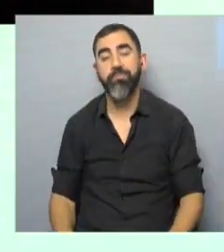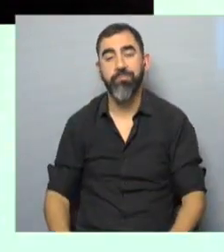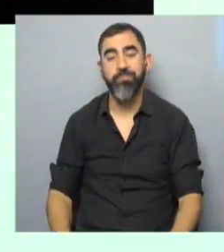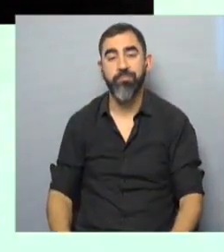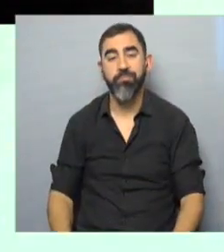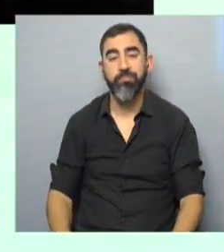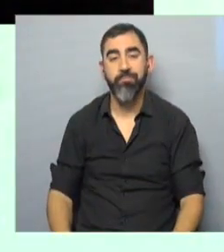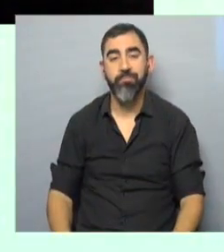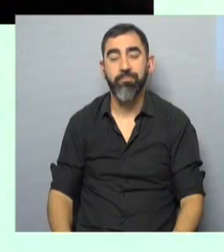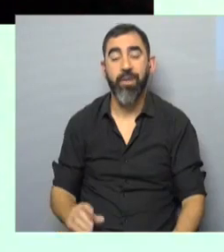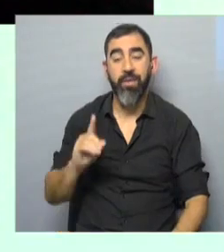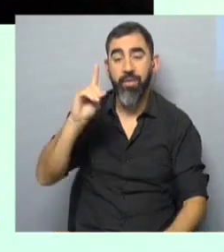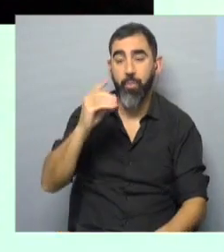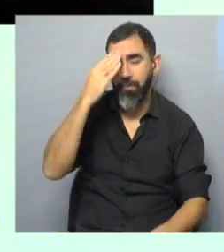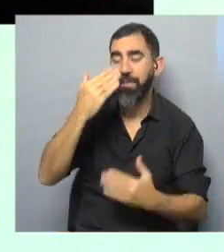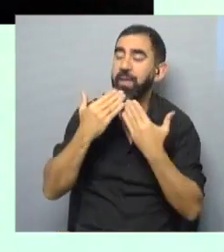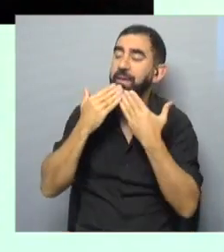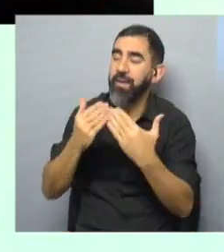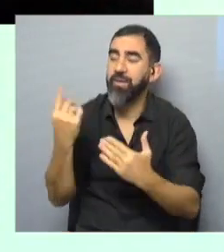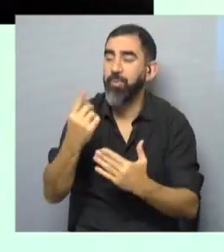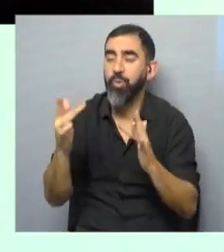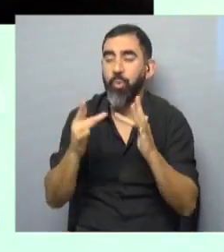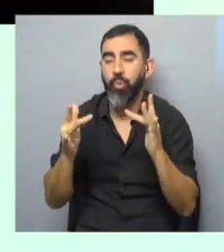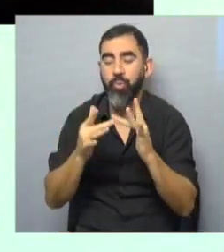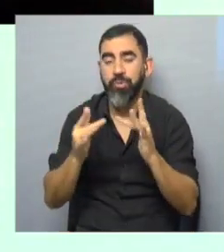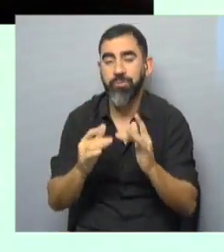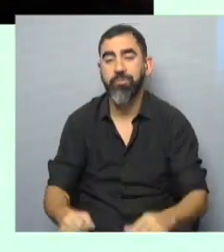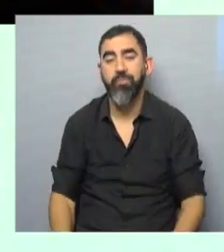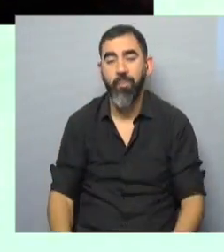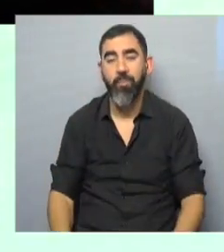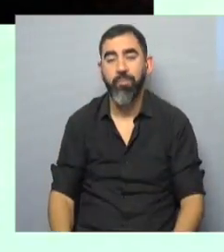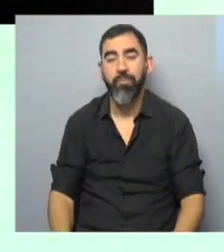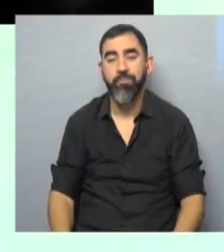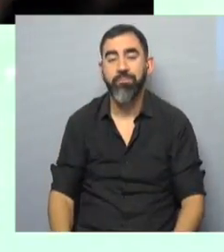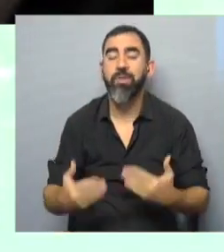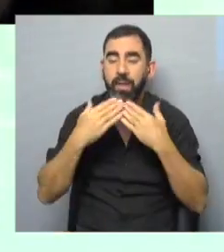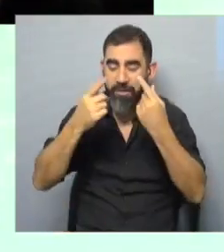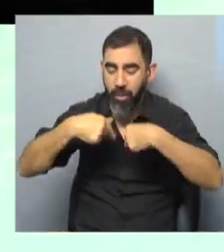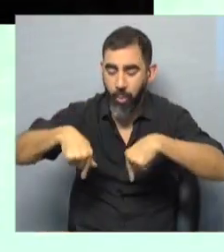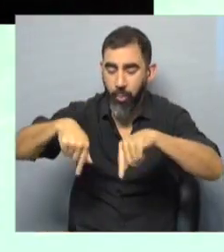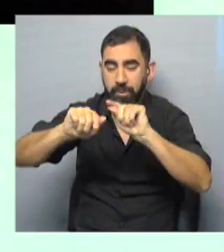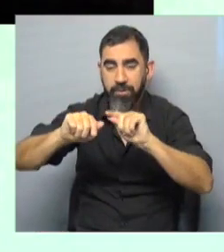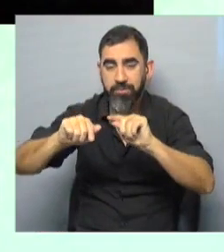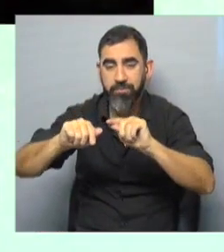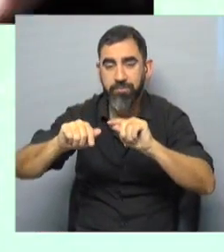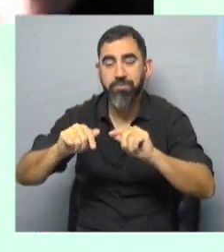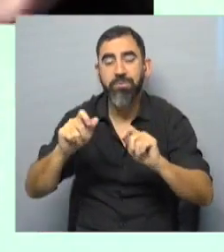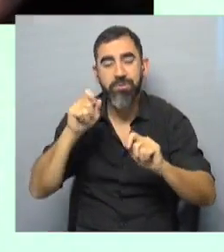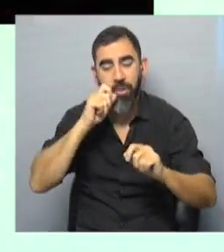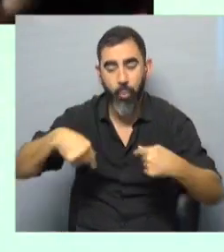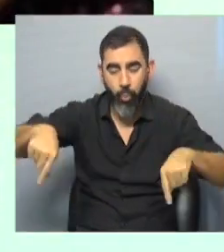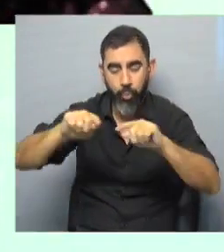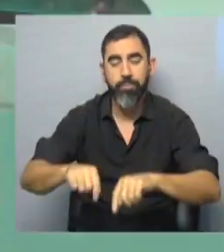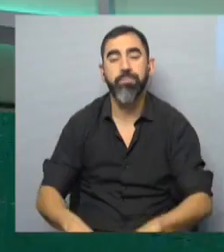Olivera, diputada por el Frente Amplio, muchísimas gracias por estos minutos para MVD Noticias. Gracias a ustedes y, bueno, un saludo.